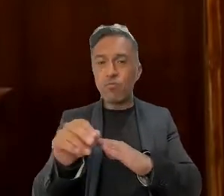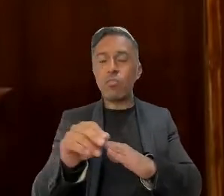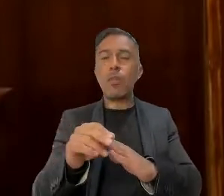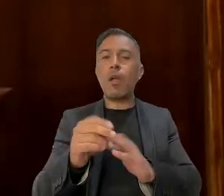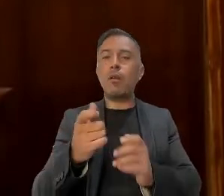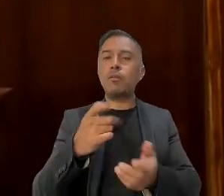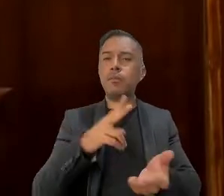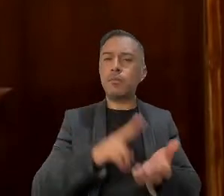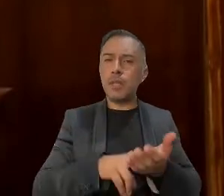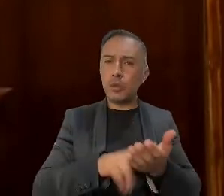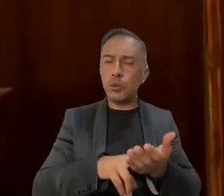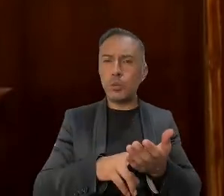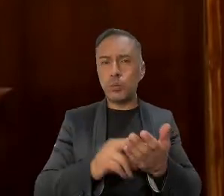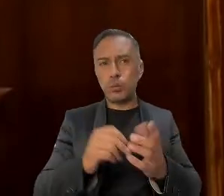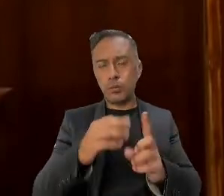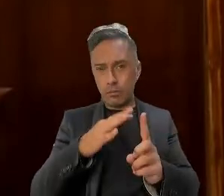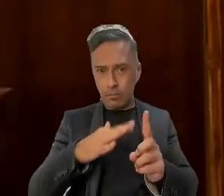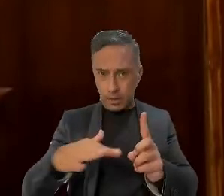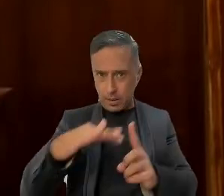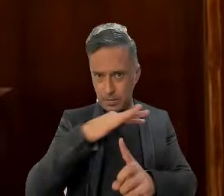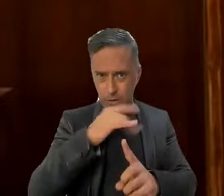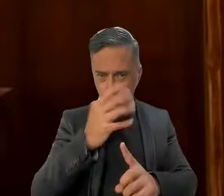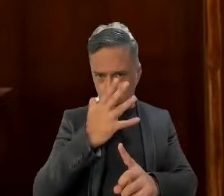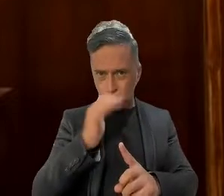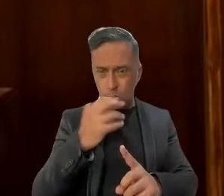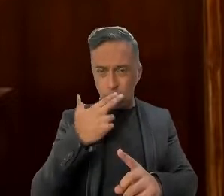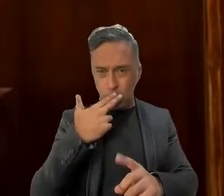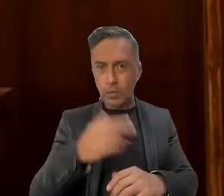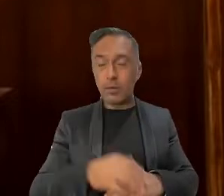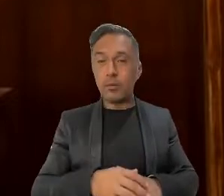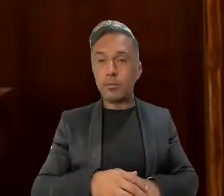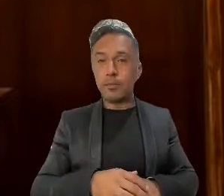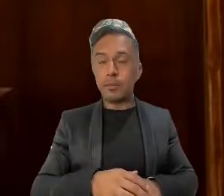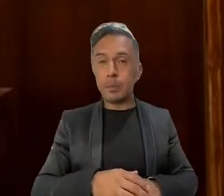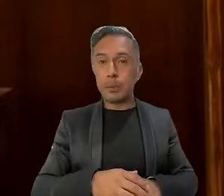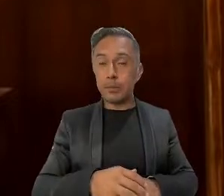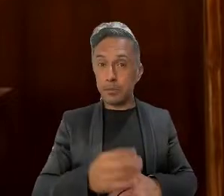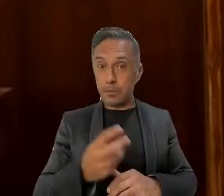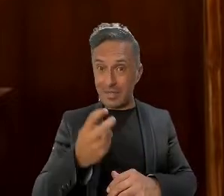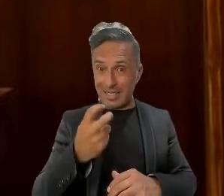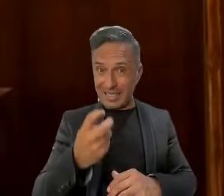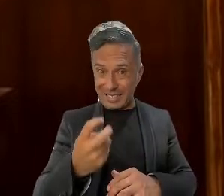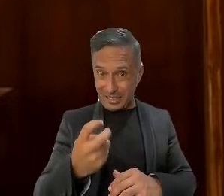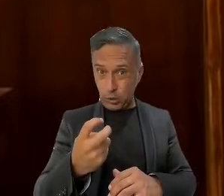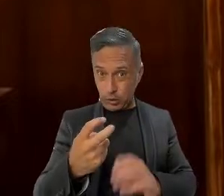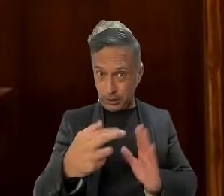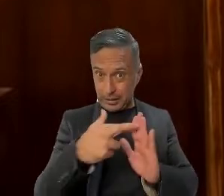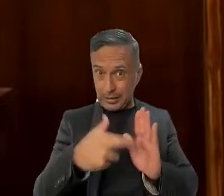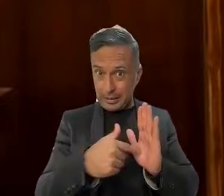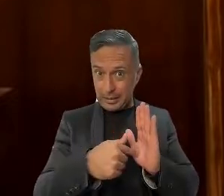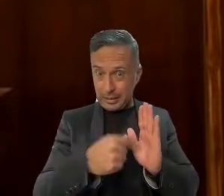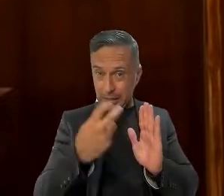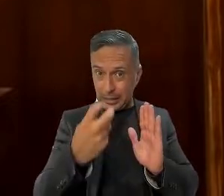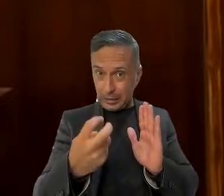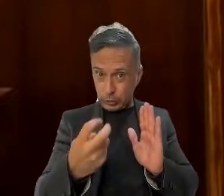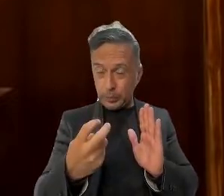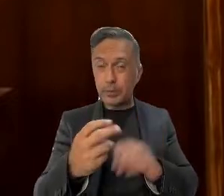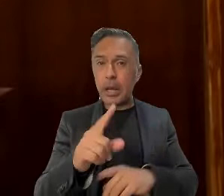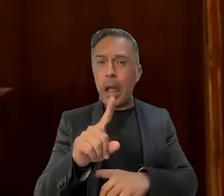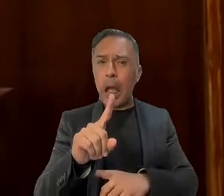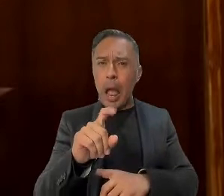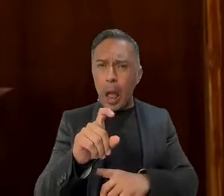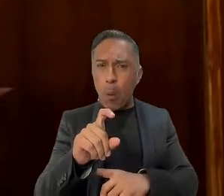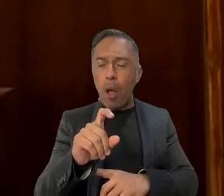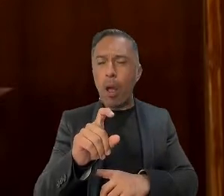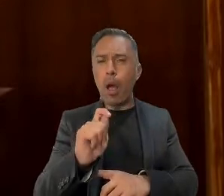y ambientales de su utilización. Basándonos en lo anterior, el agua sería un